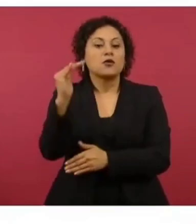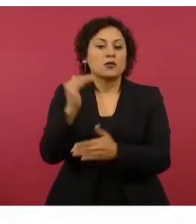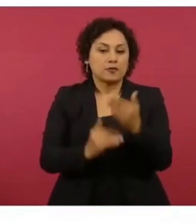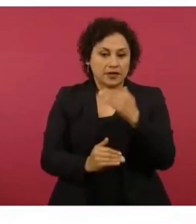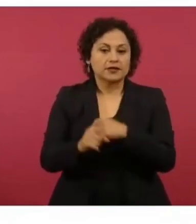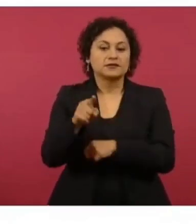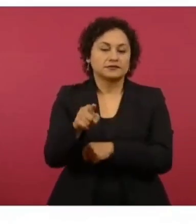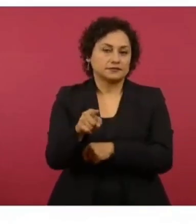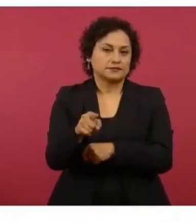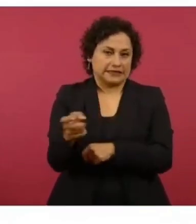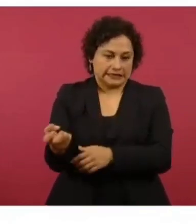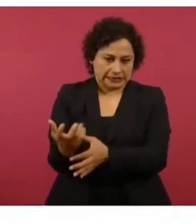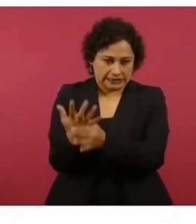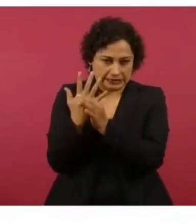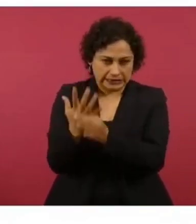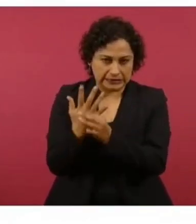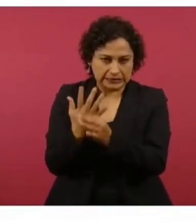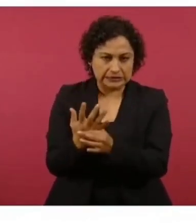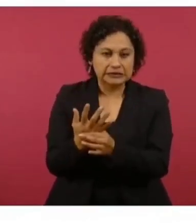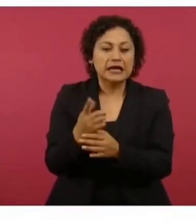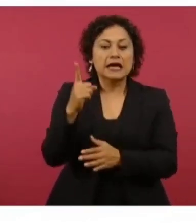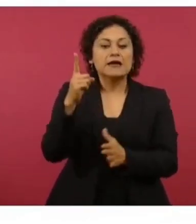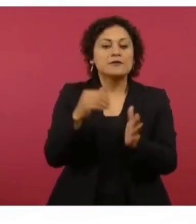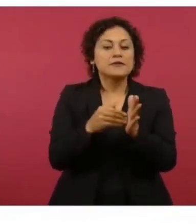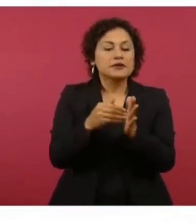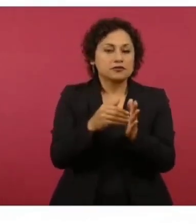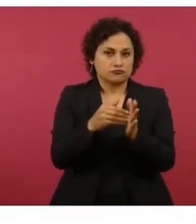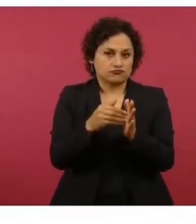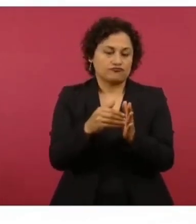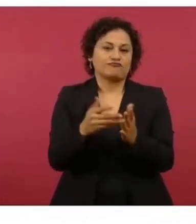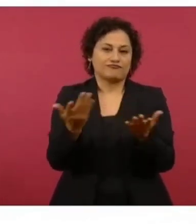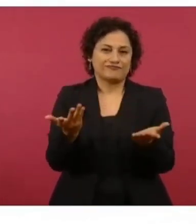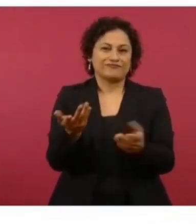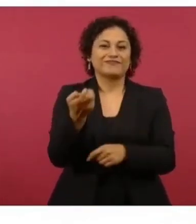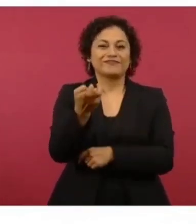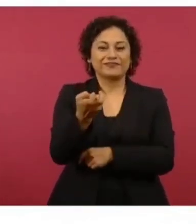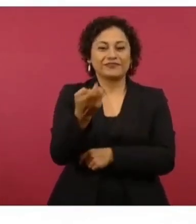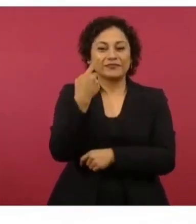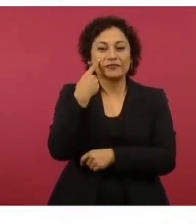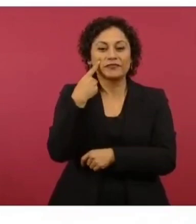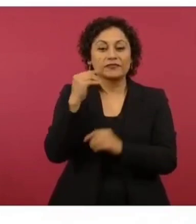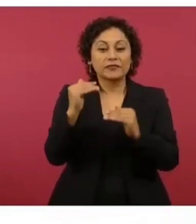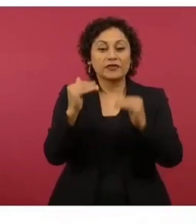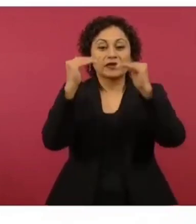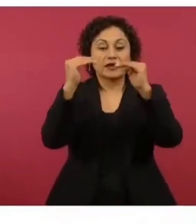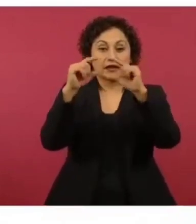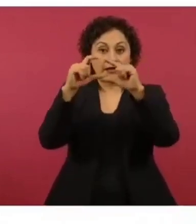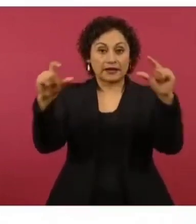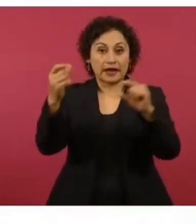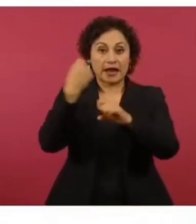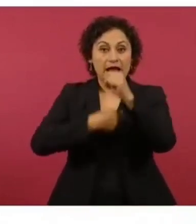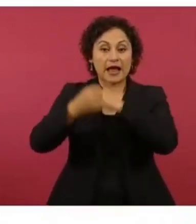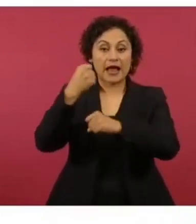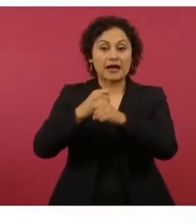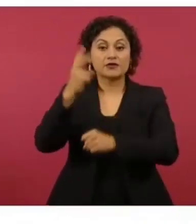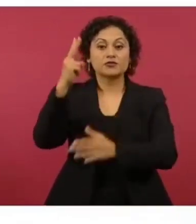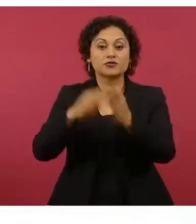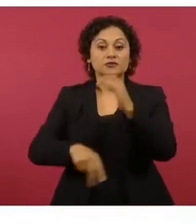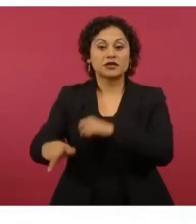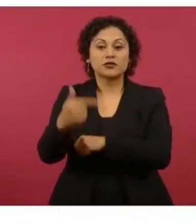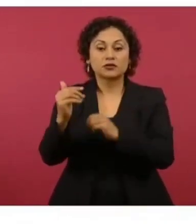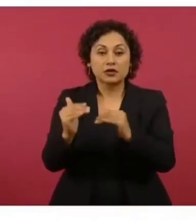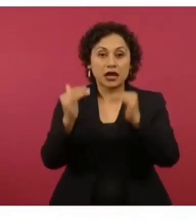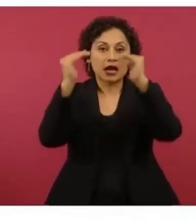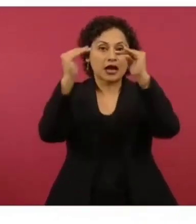millones de pesos mexicanos. En otras palabras, este es el valor que tenía en libros en 2012, no este de acá